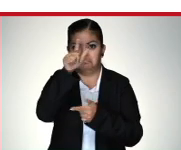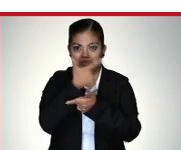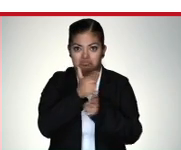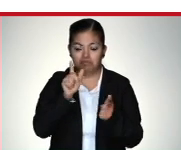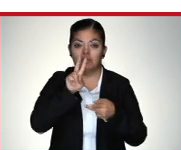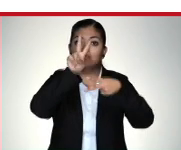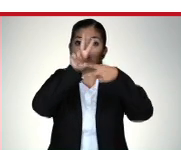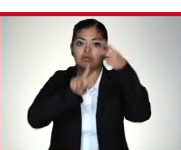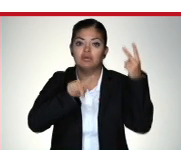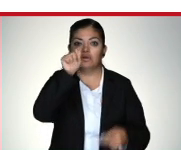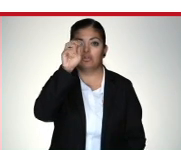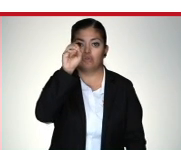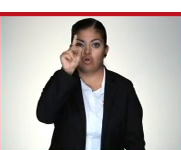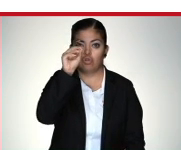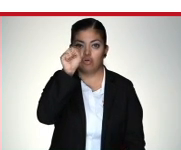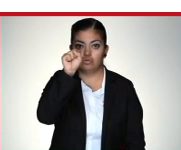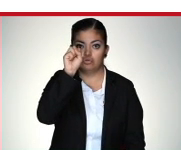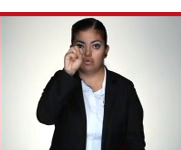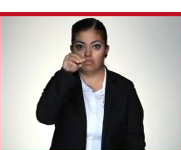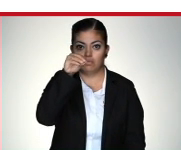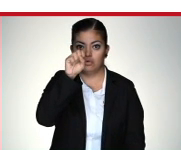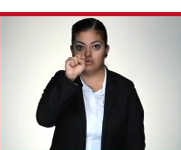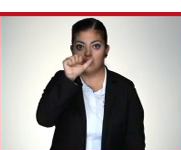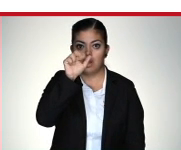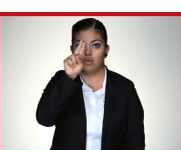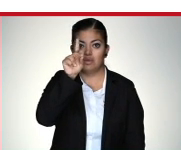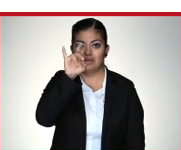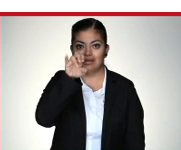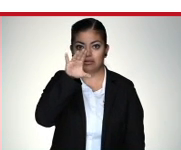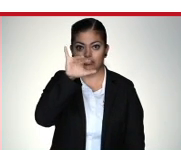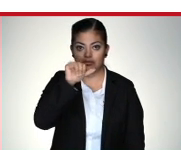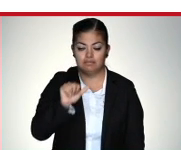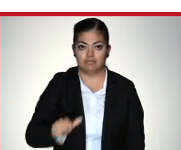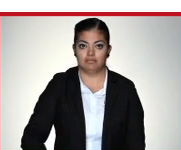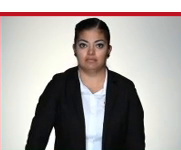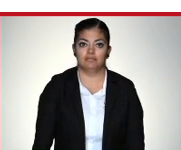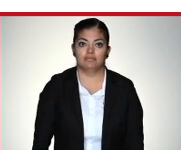todo momento y en cualquier lugar. Hashtag Todos Somos Audiencia. Gracias.